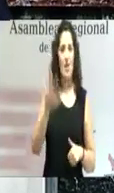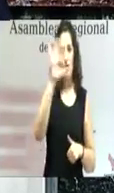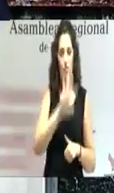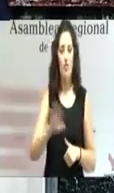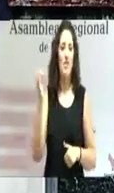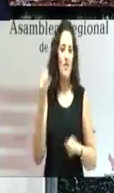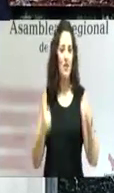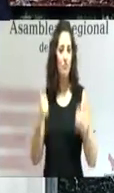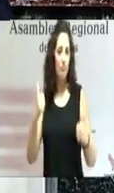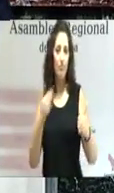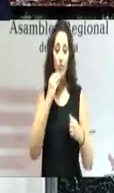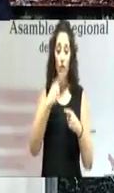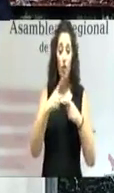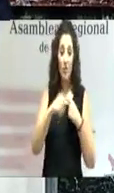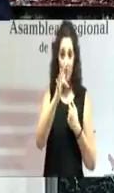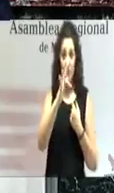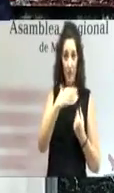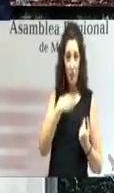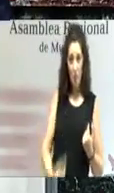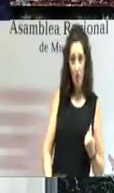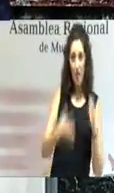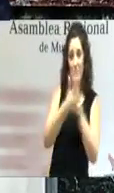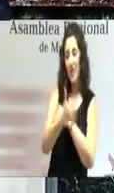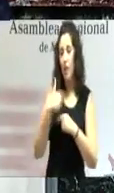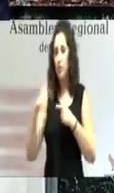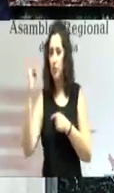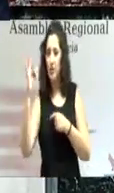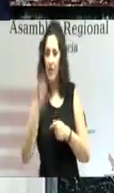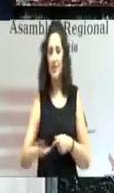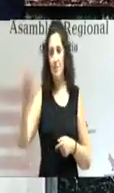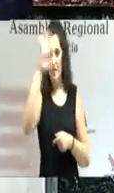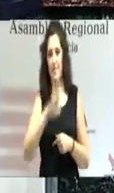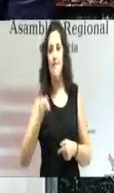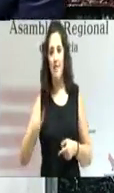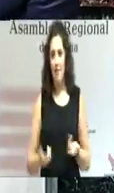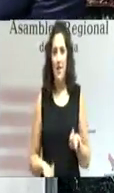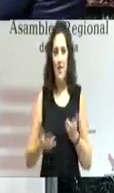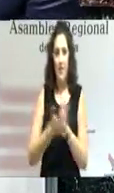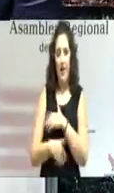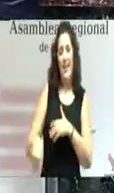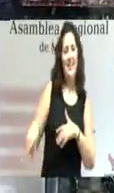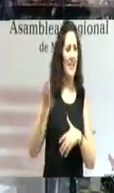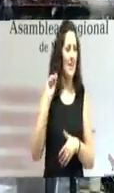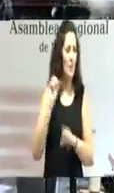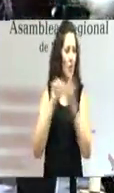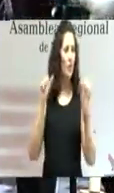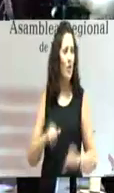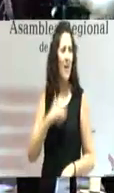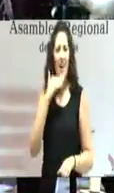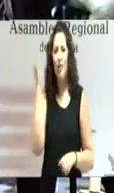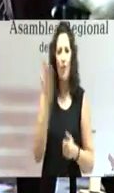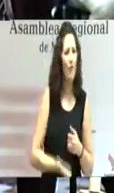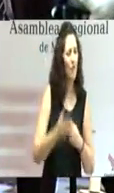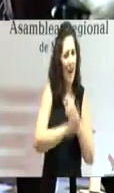Lo que es bueno para Murcia es bueno para España. Entendemos así una cuestión fundamental como esta